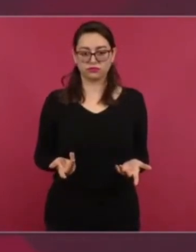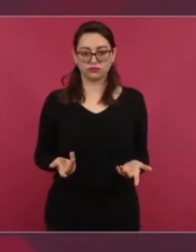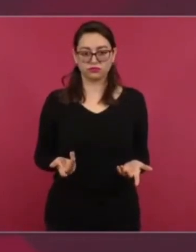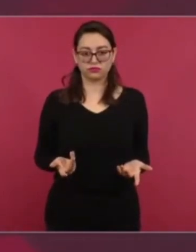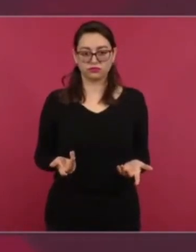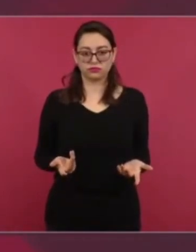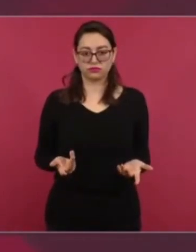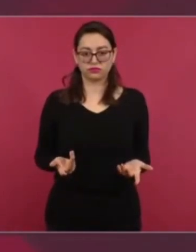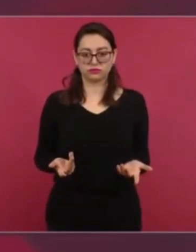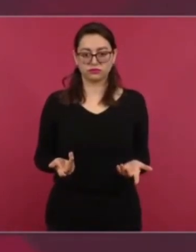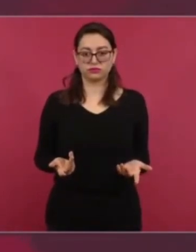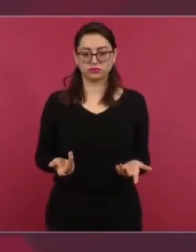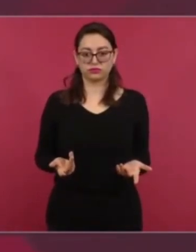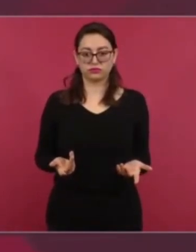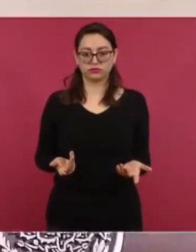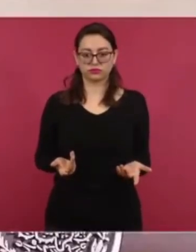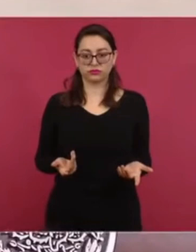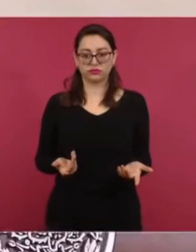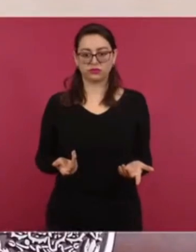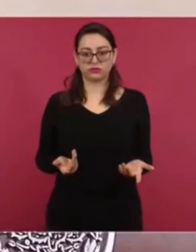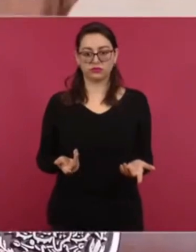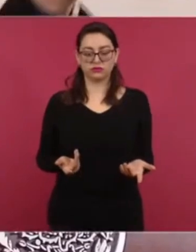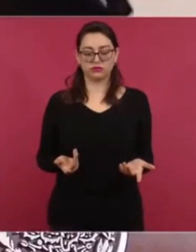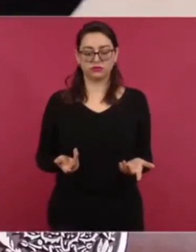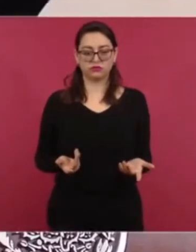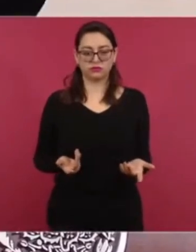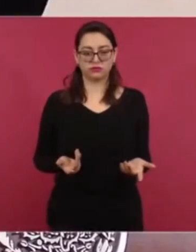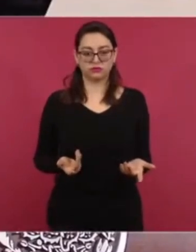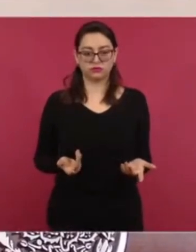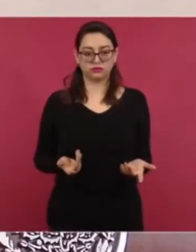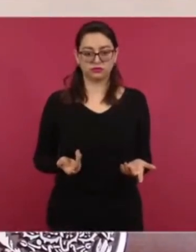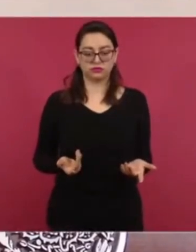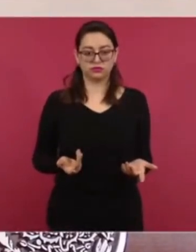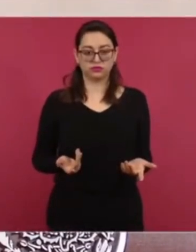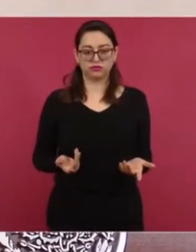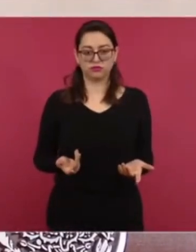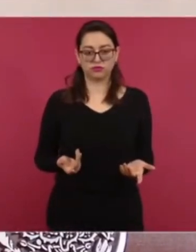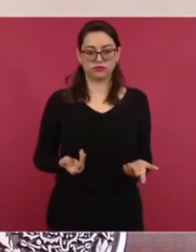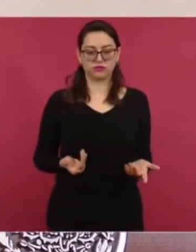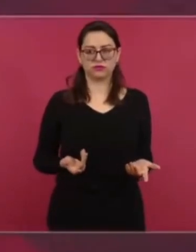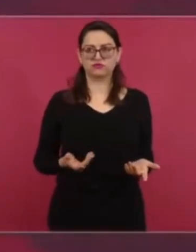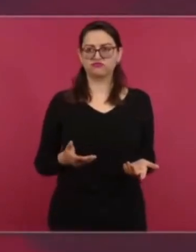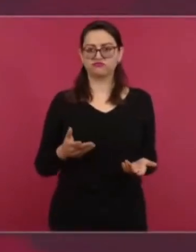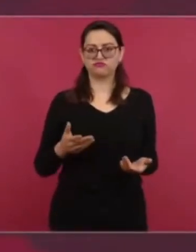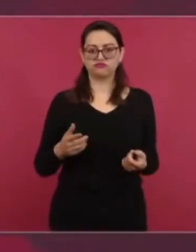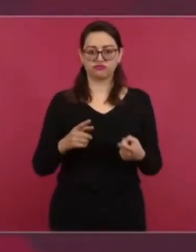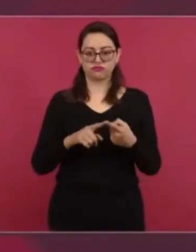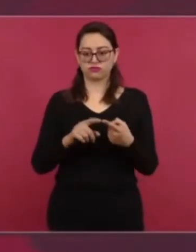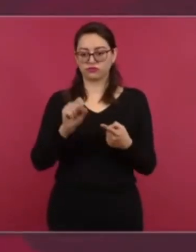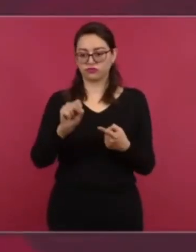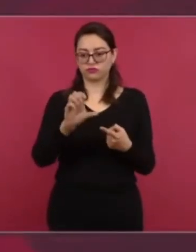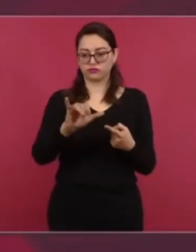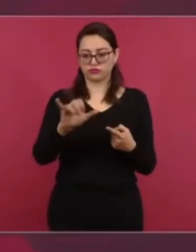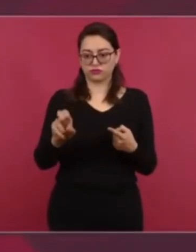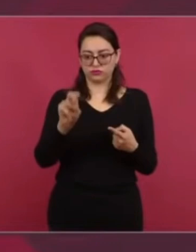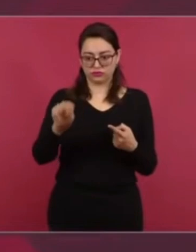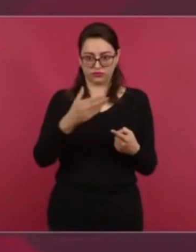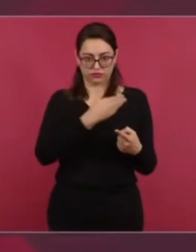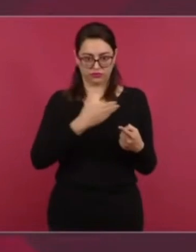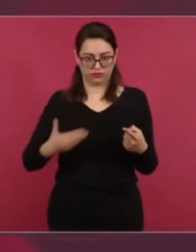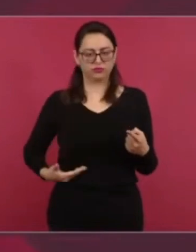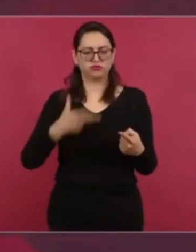Entonces, le pido al presidente de la Corte, al fiscal general, que actuemos juntos,